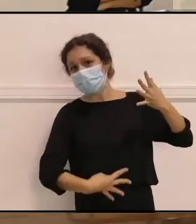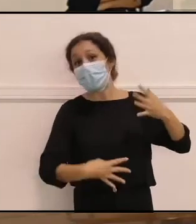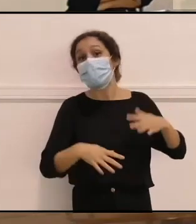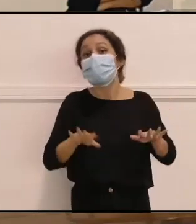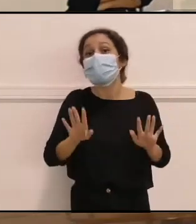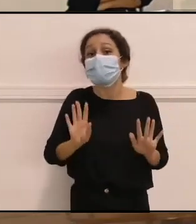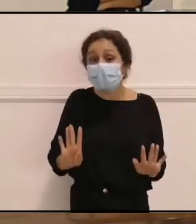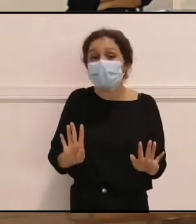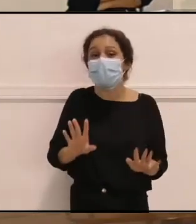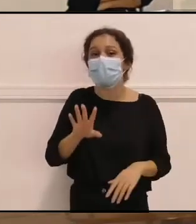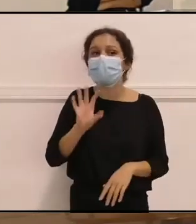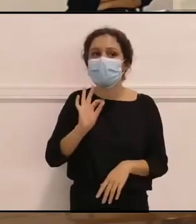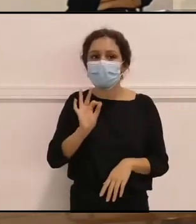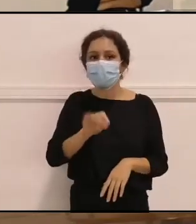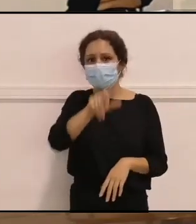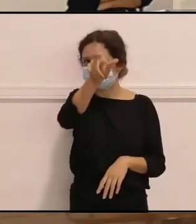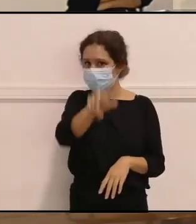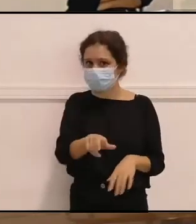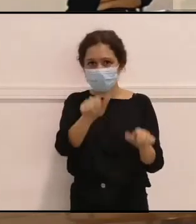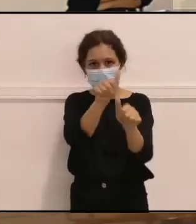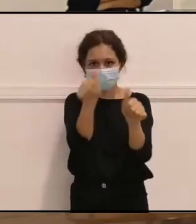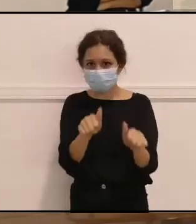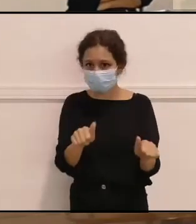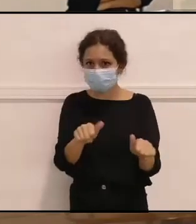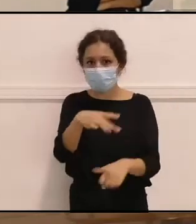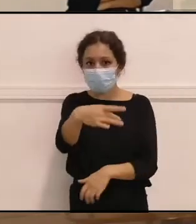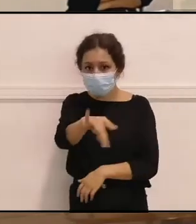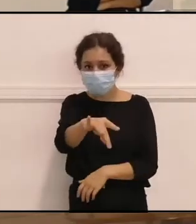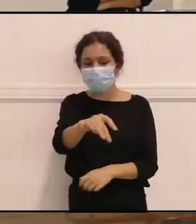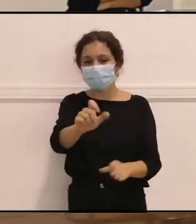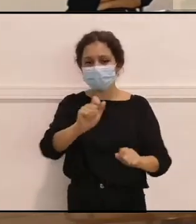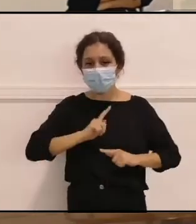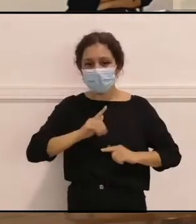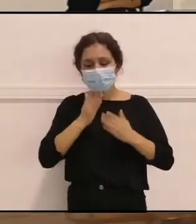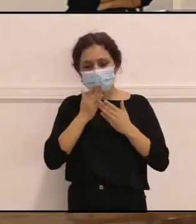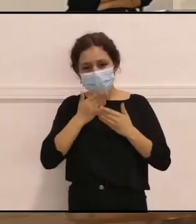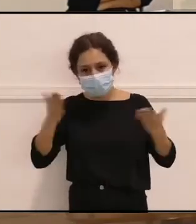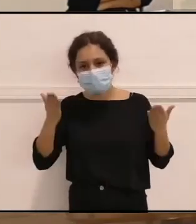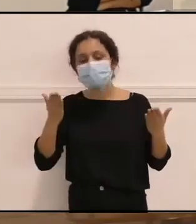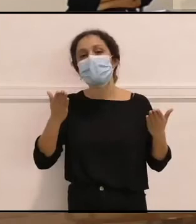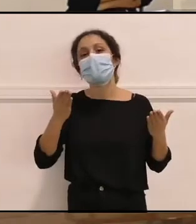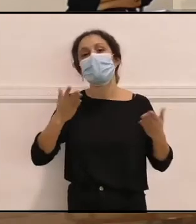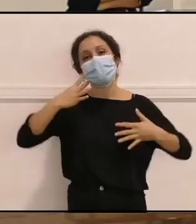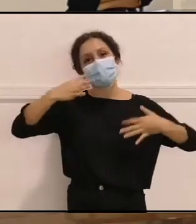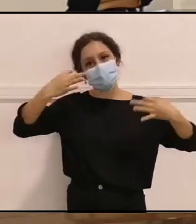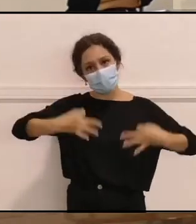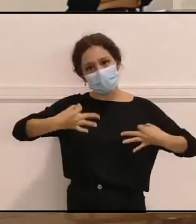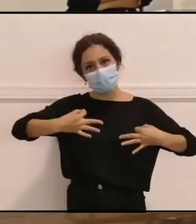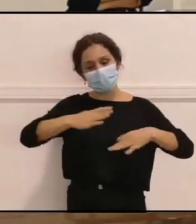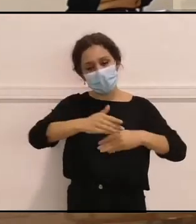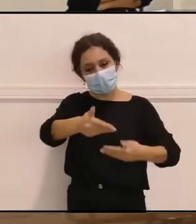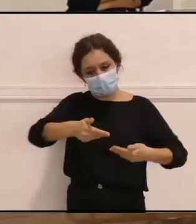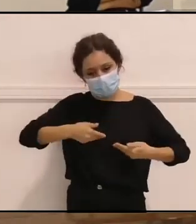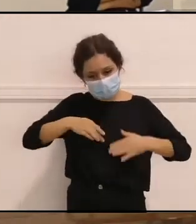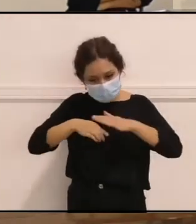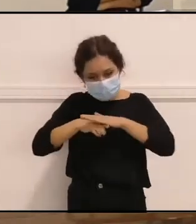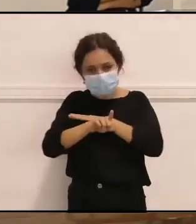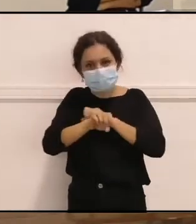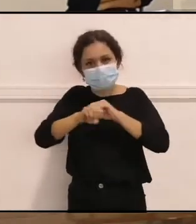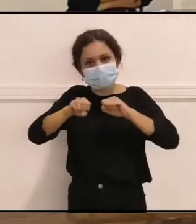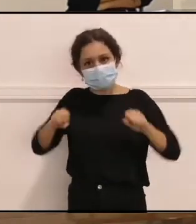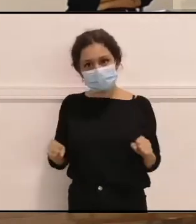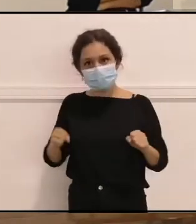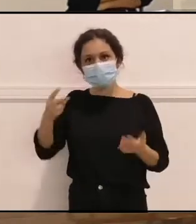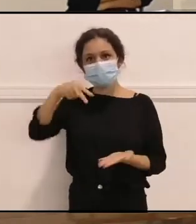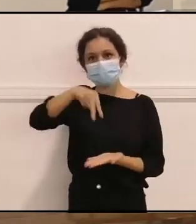me hablas de alguien que me haya dado confianza, que me haya dado seguridad para ser quien soy, para poder estar aquí, para